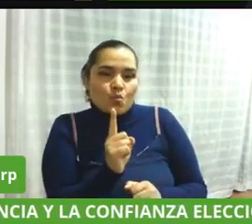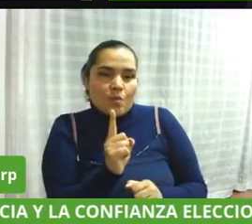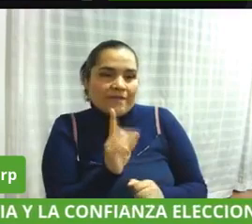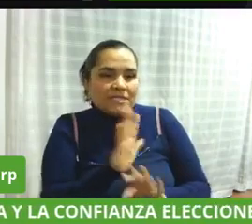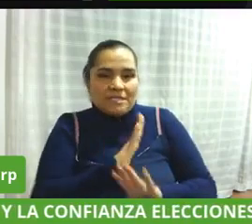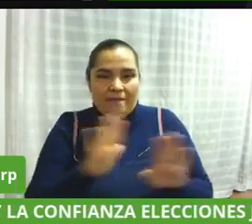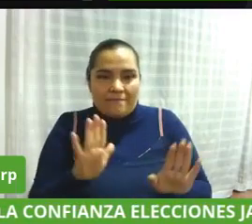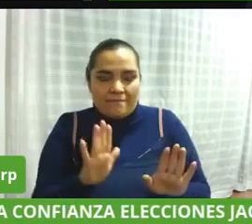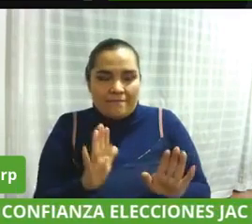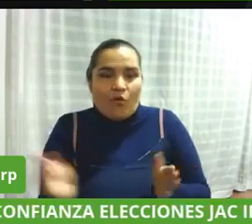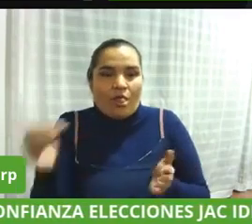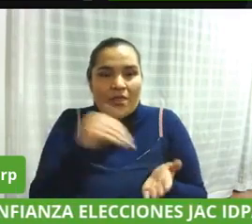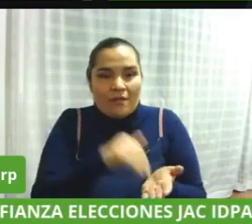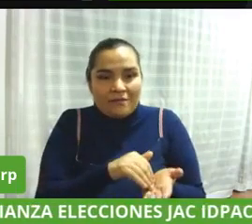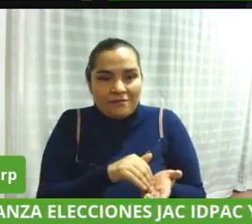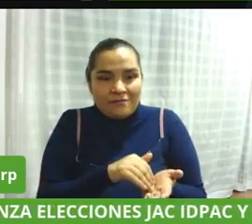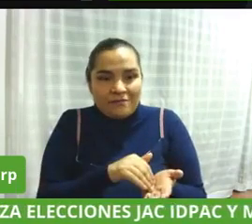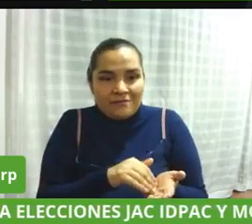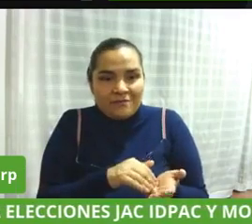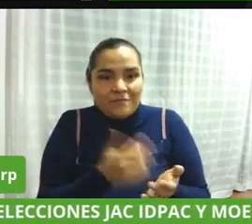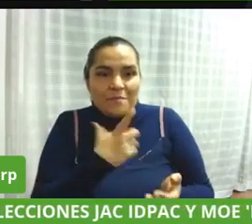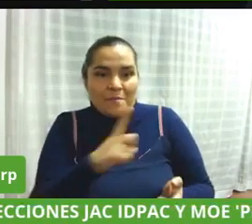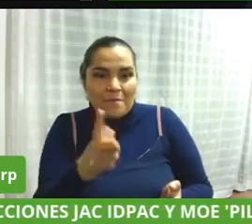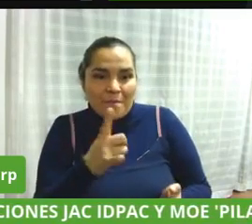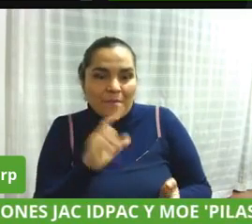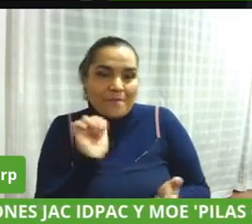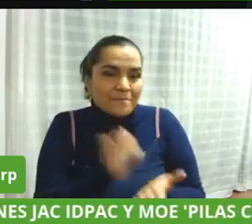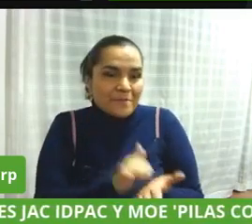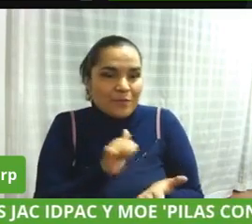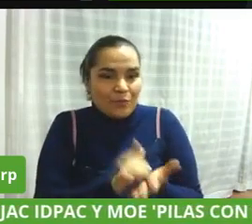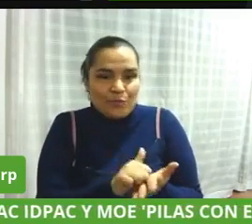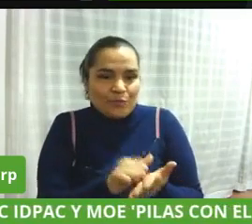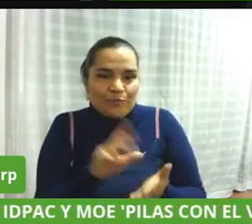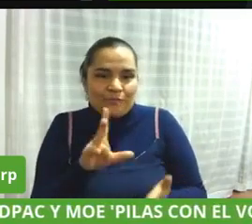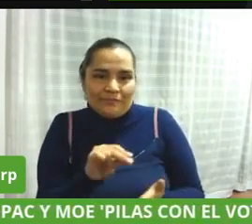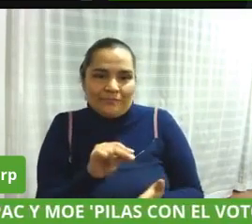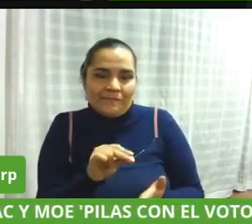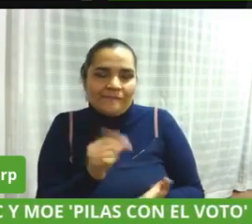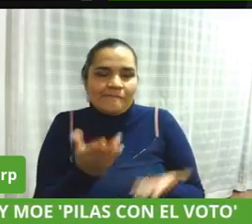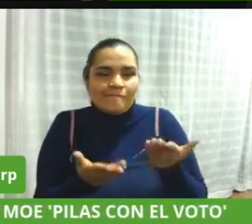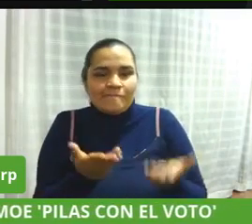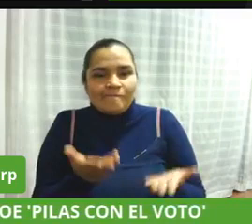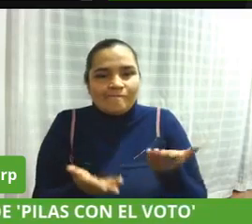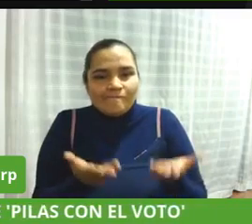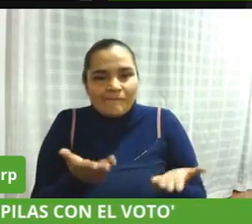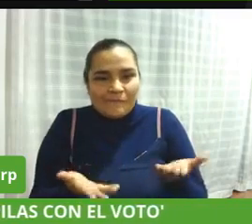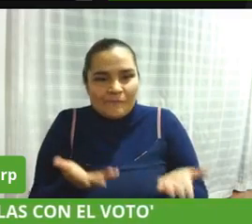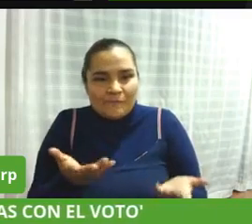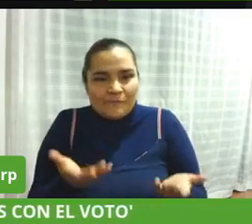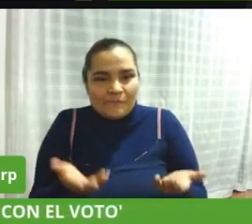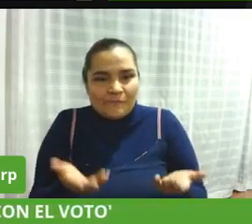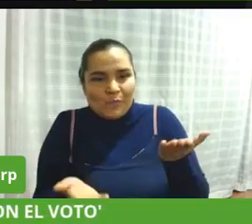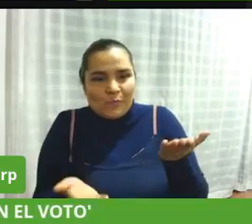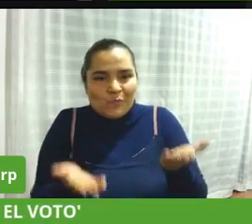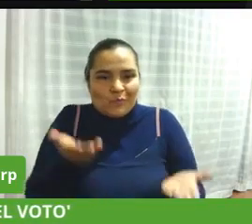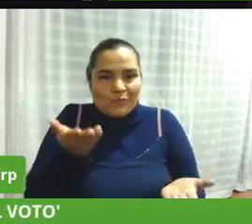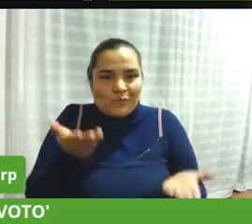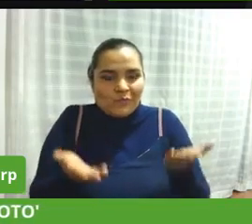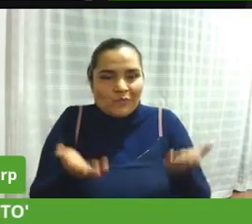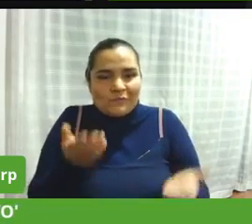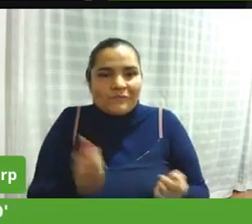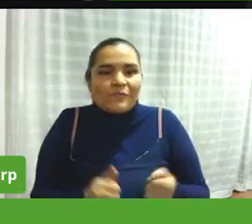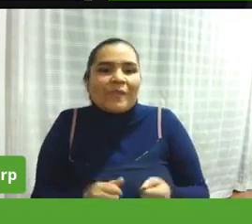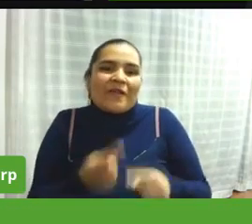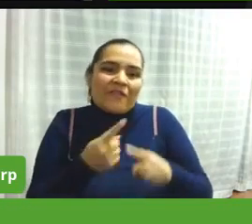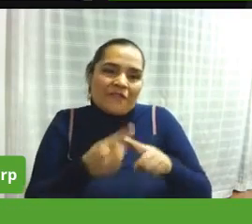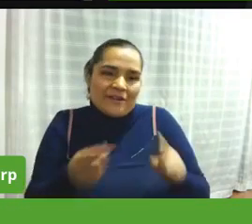la naturaleza de los organismos que se permite o se restringe la reelección es muy distinto hablar de un presidente o